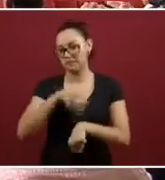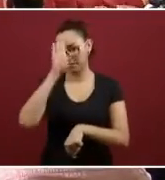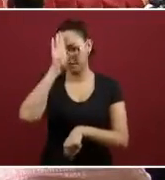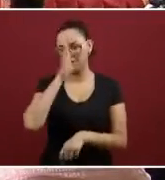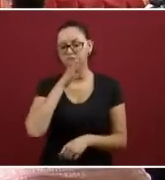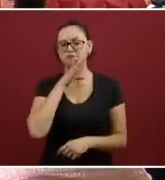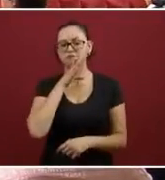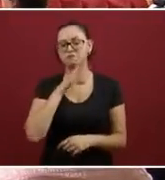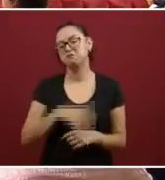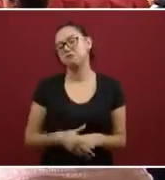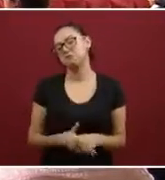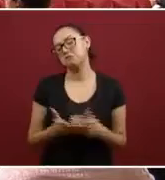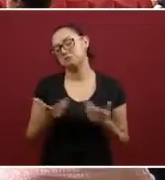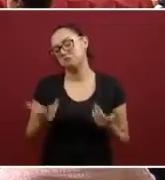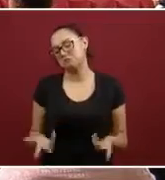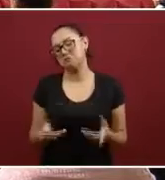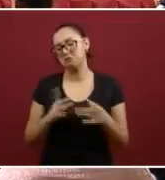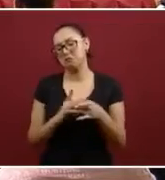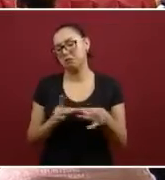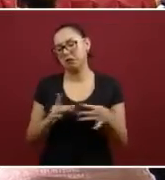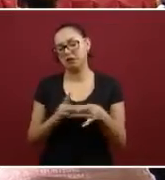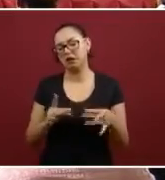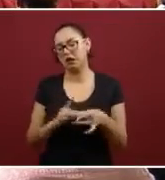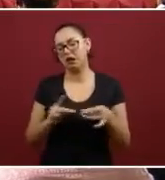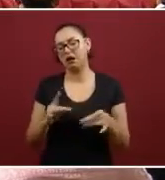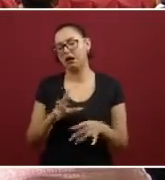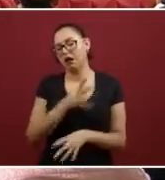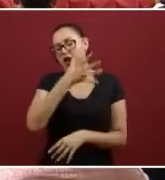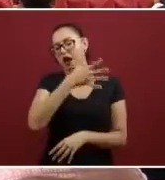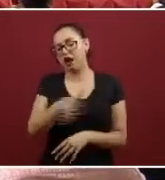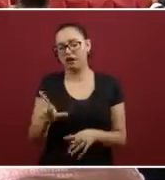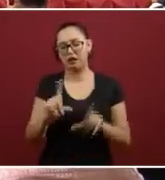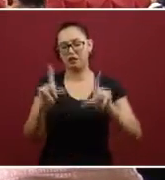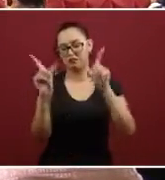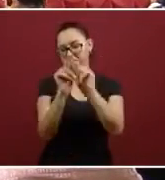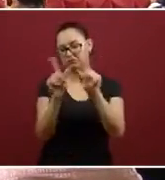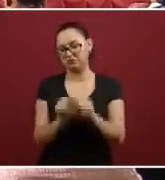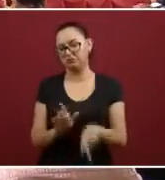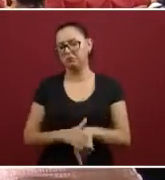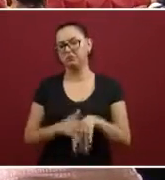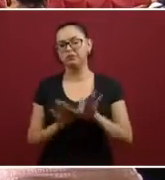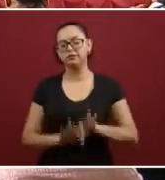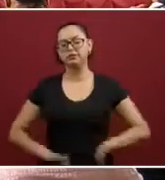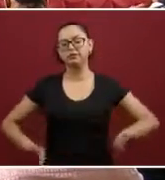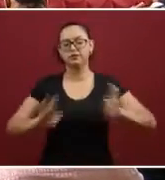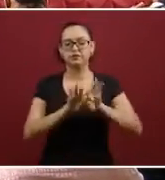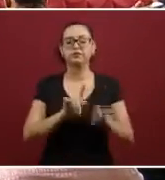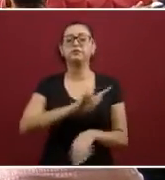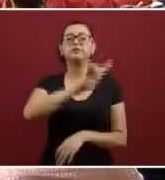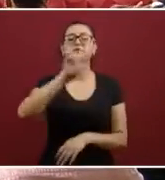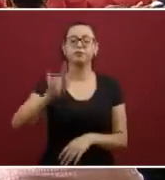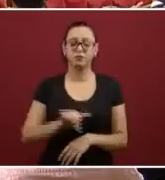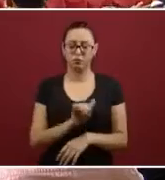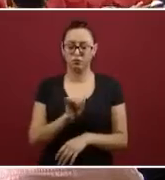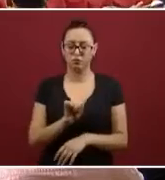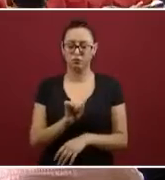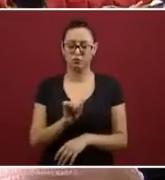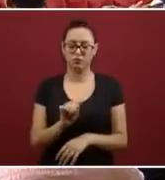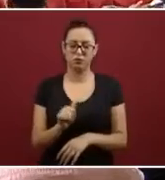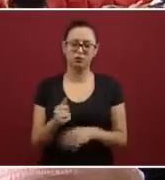A grueso modo les daré una síntesis de lo más relevante de esta subasta. Posteriormente les haré